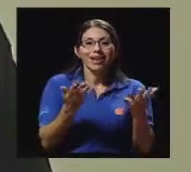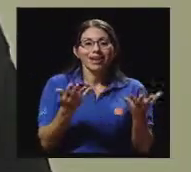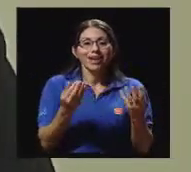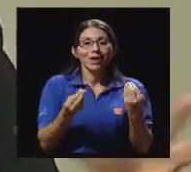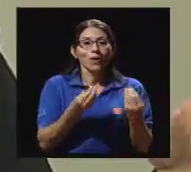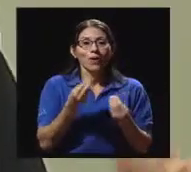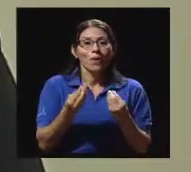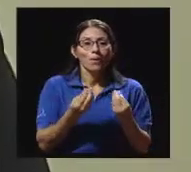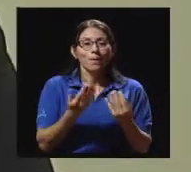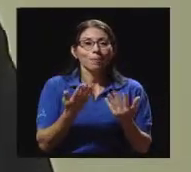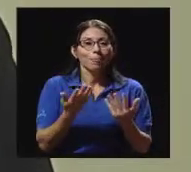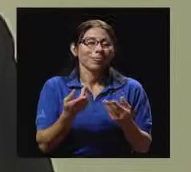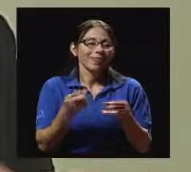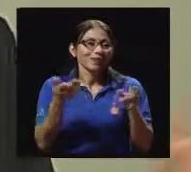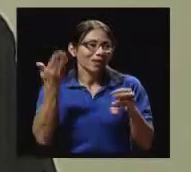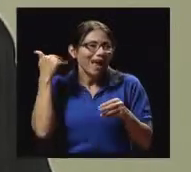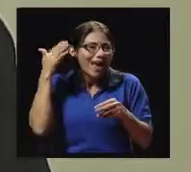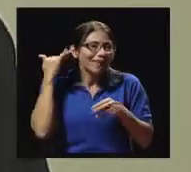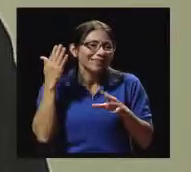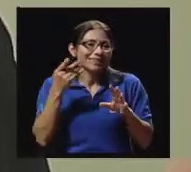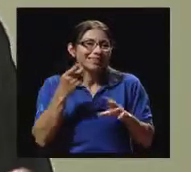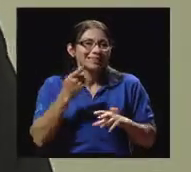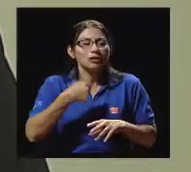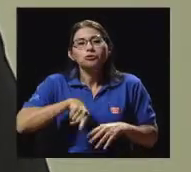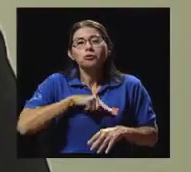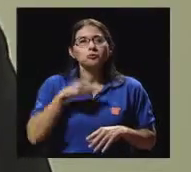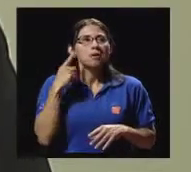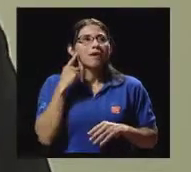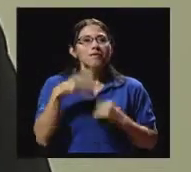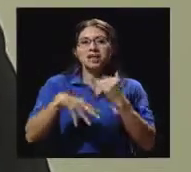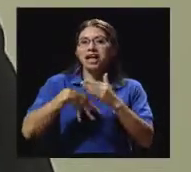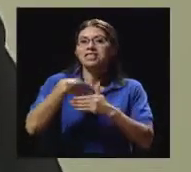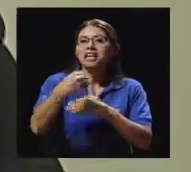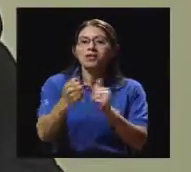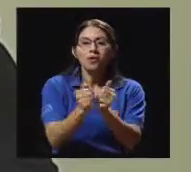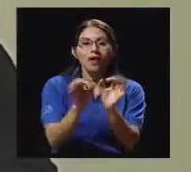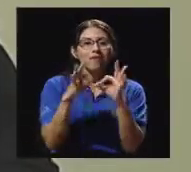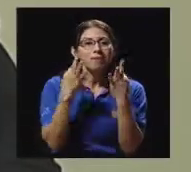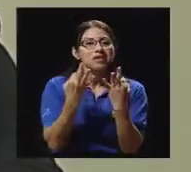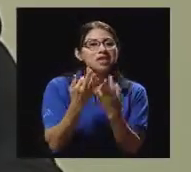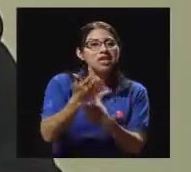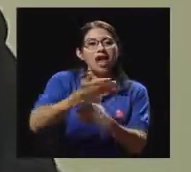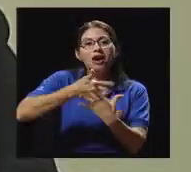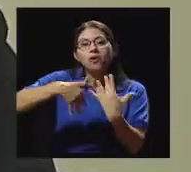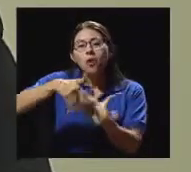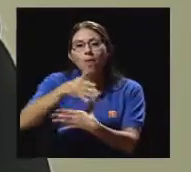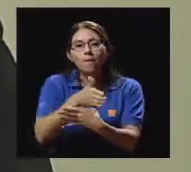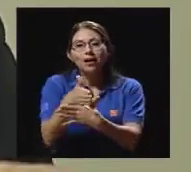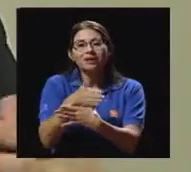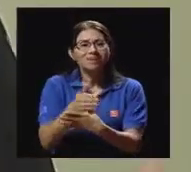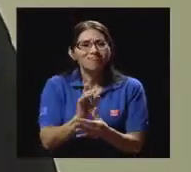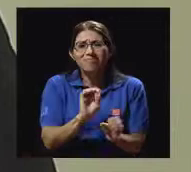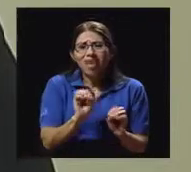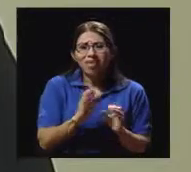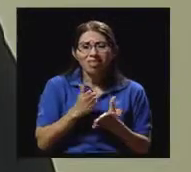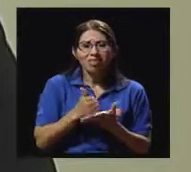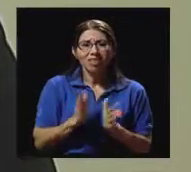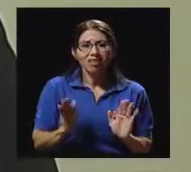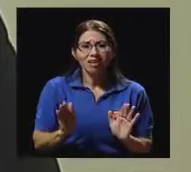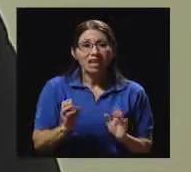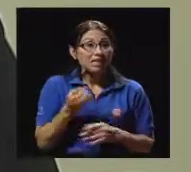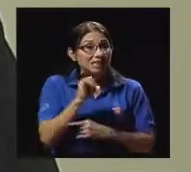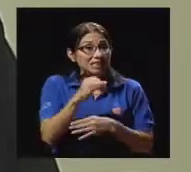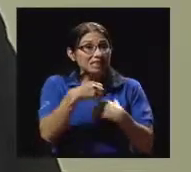llamaban una tarde con la familia, ¿verdad? Ya casi no compartimos. Y si se hacen actividades o